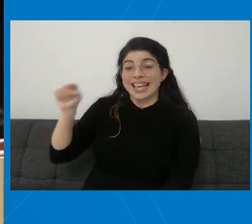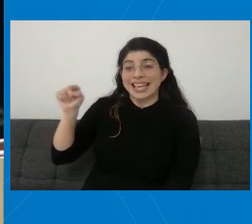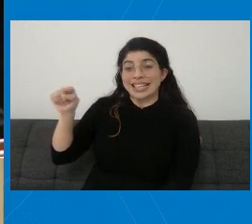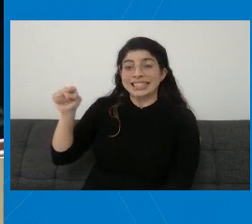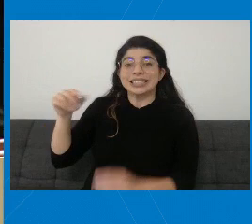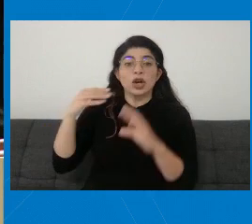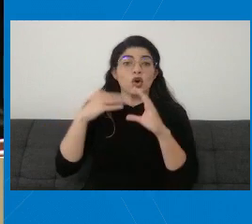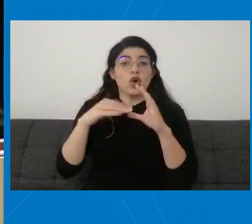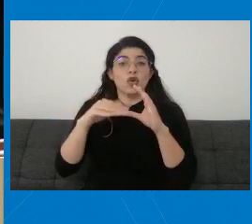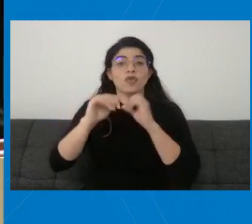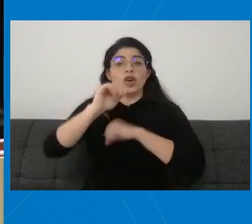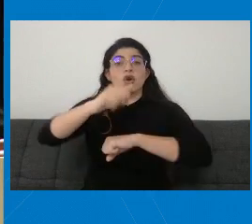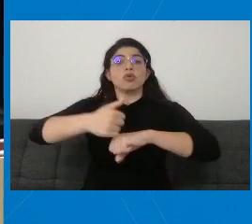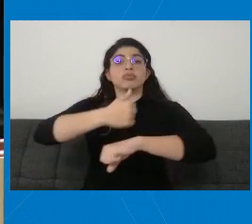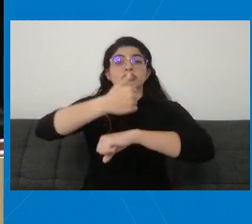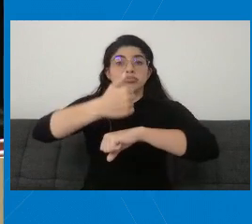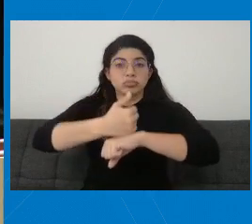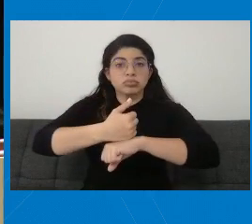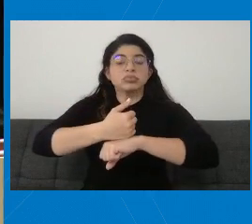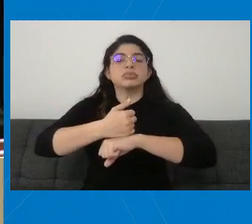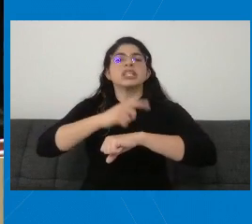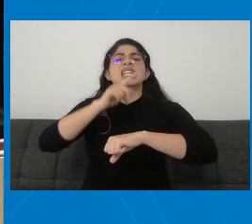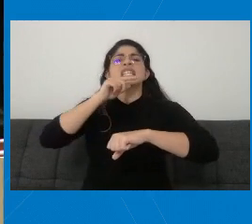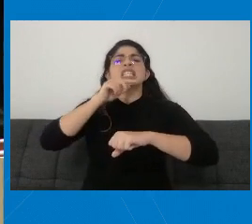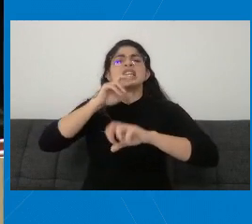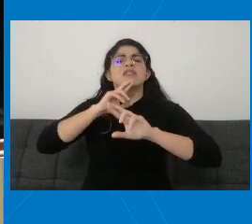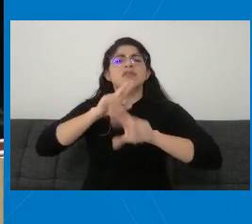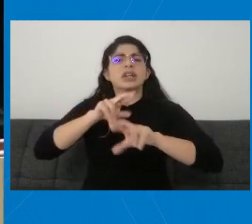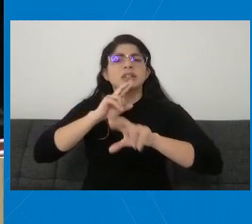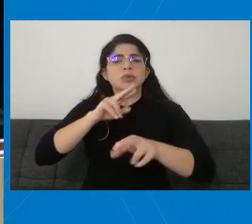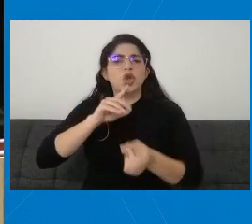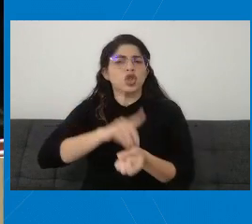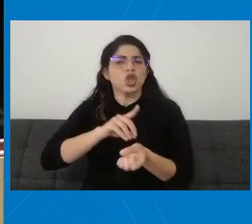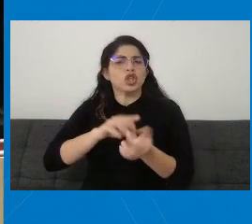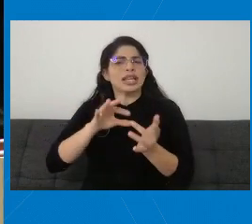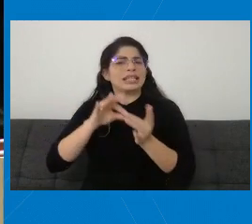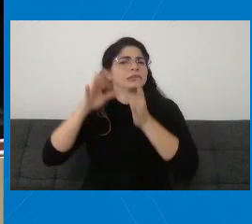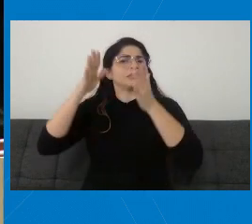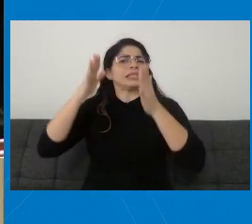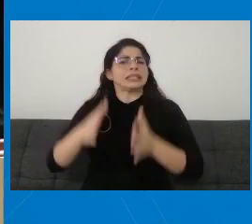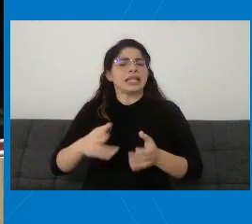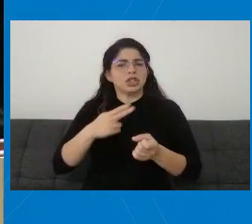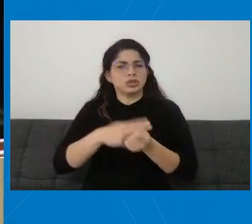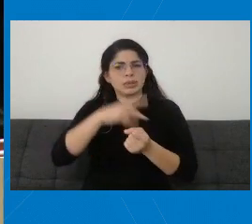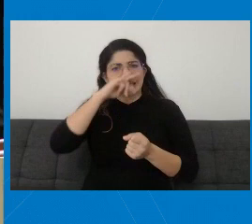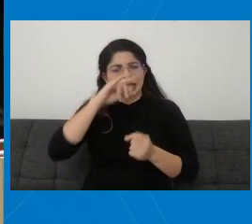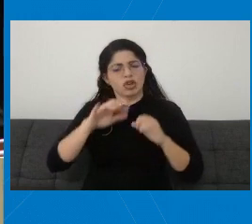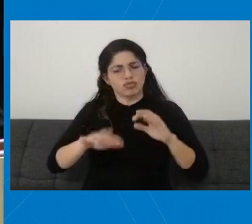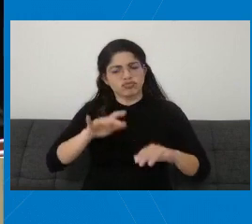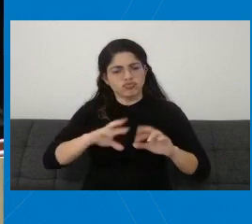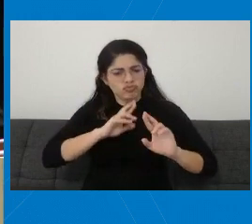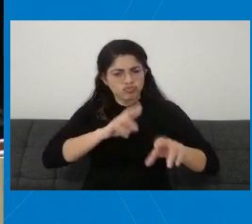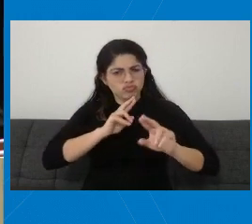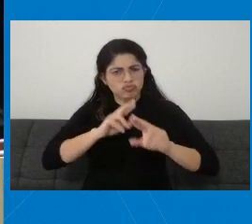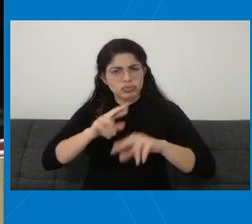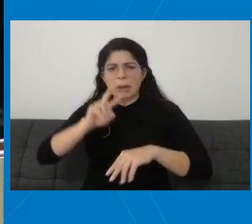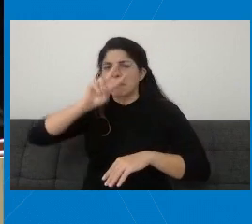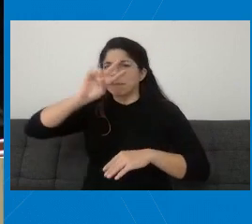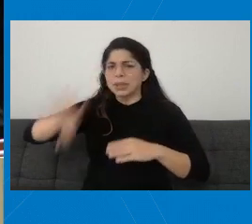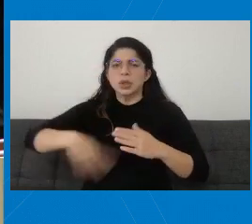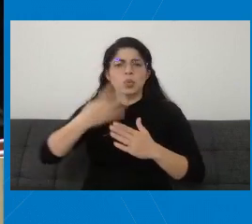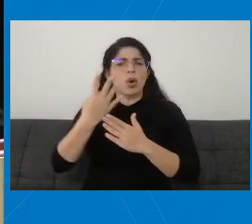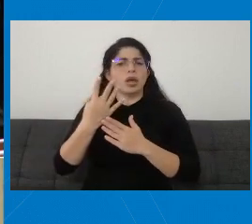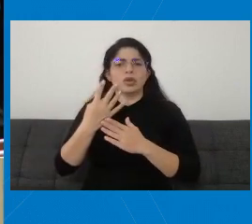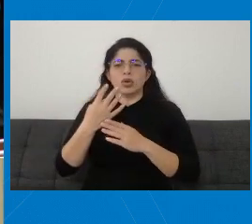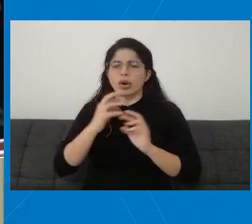va estar habilitado, va a estar respondido por médicos especialistas del Hospital de Niños durante las 24 horas.